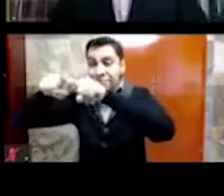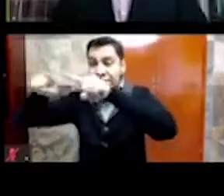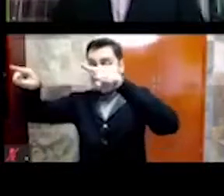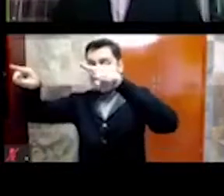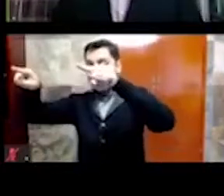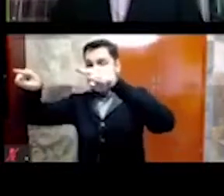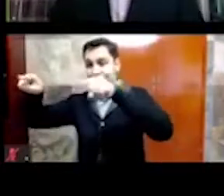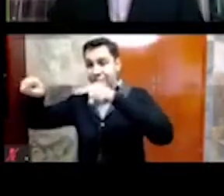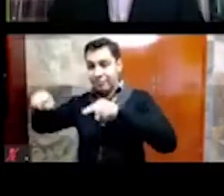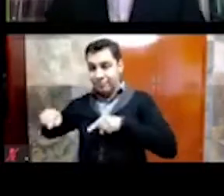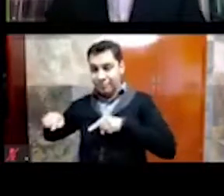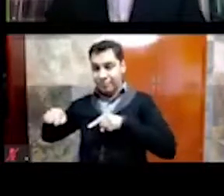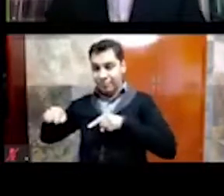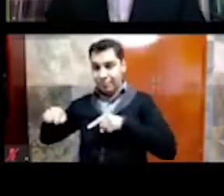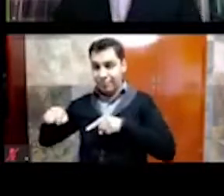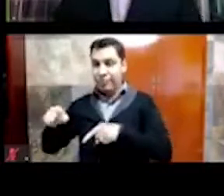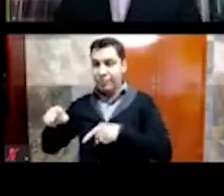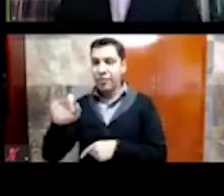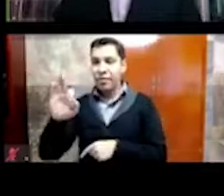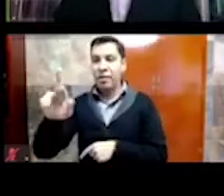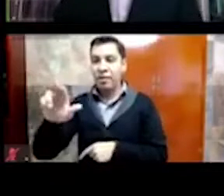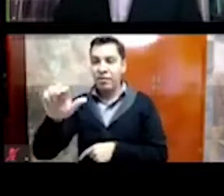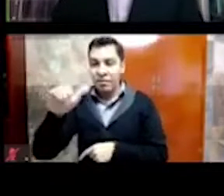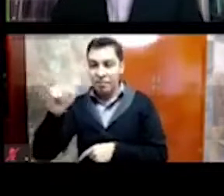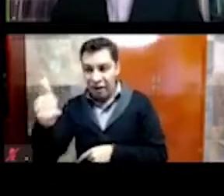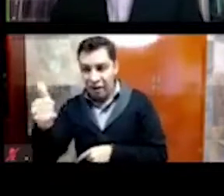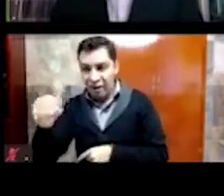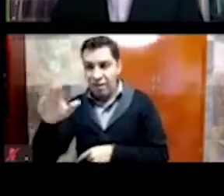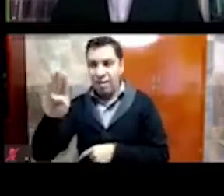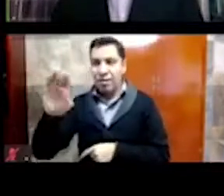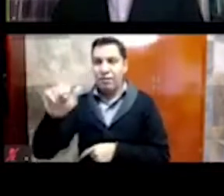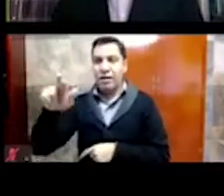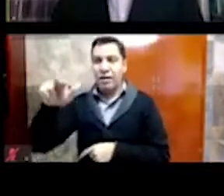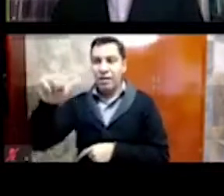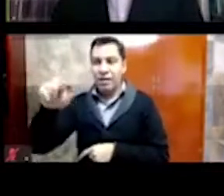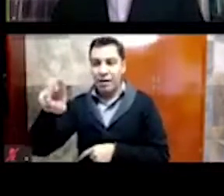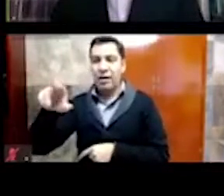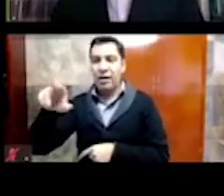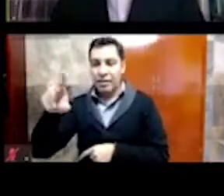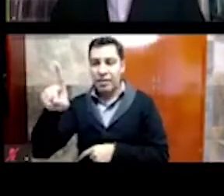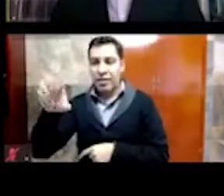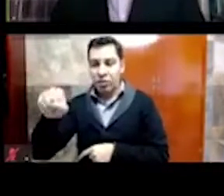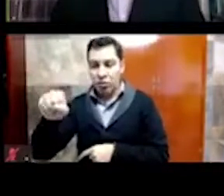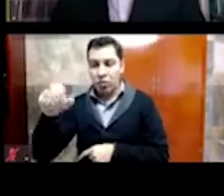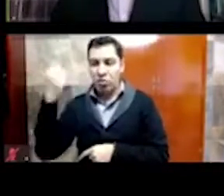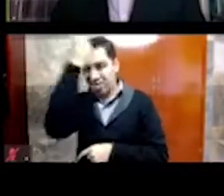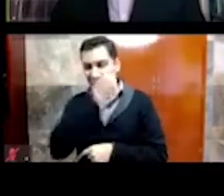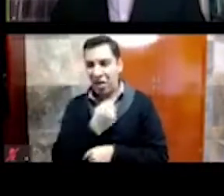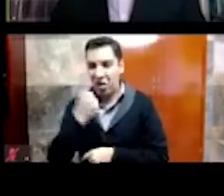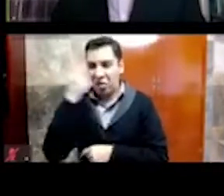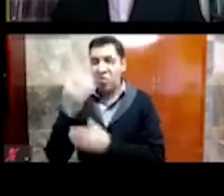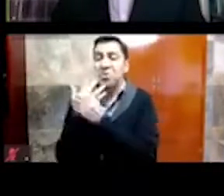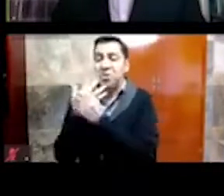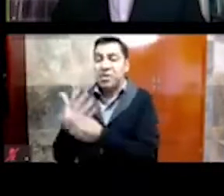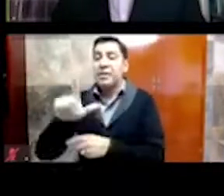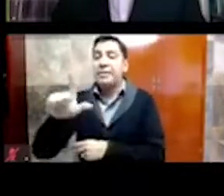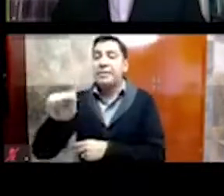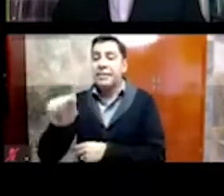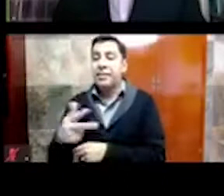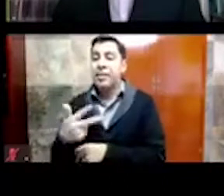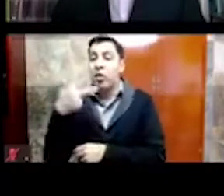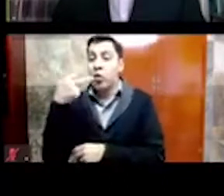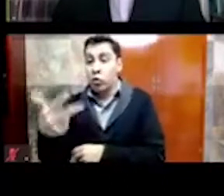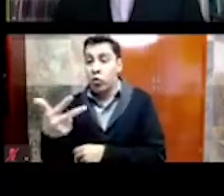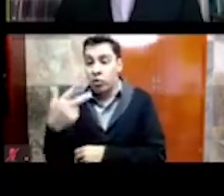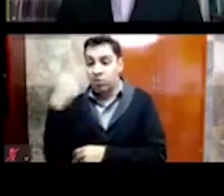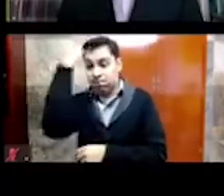Fray Bernardino de Sagún decía que eran 78 templos los que conformaban el recinto sagrado. Aquí